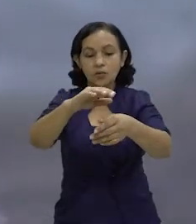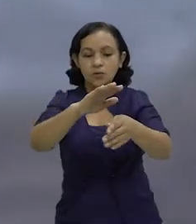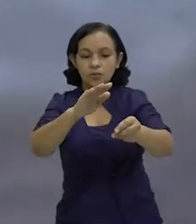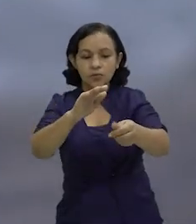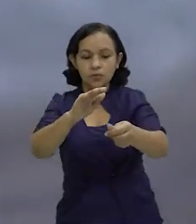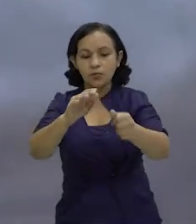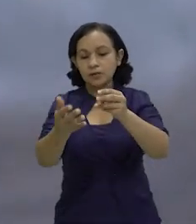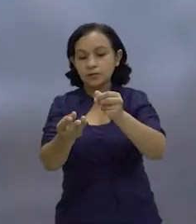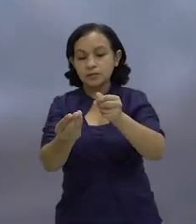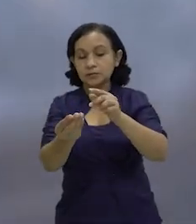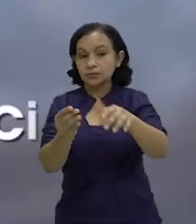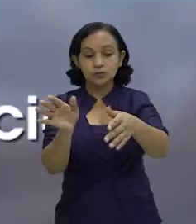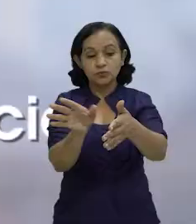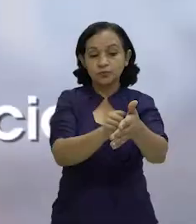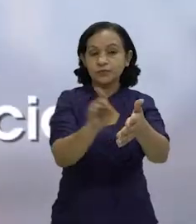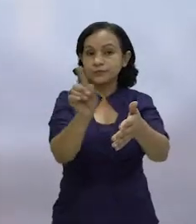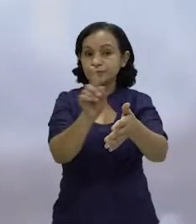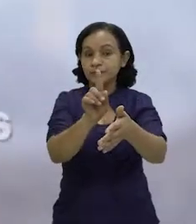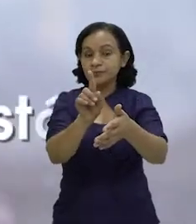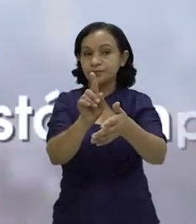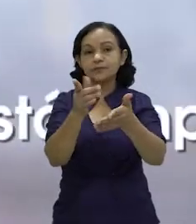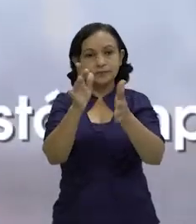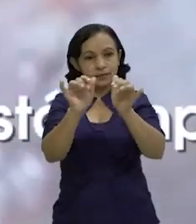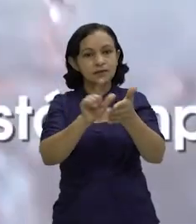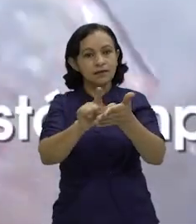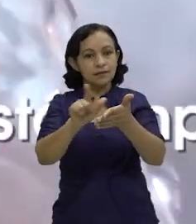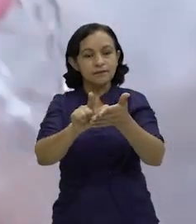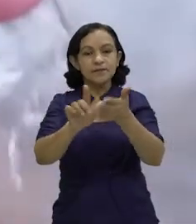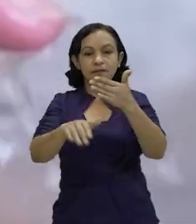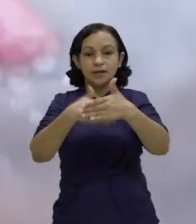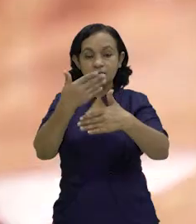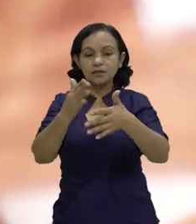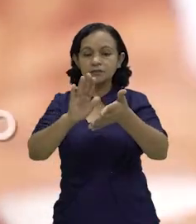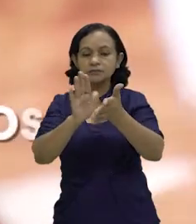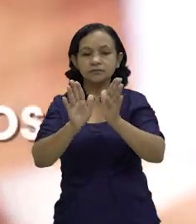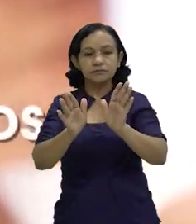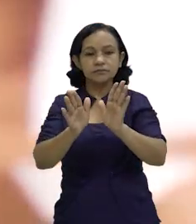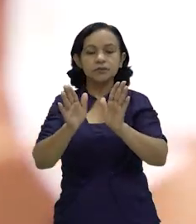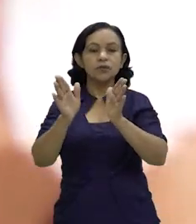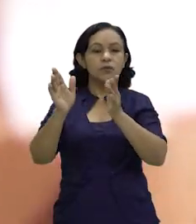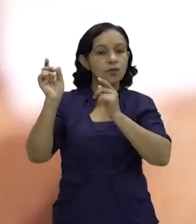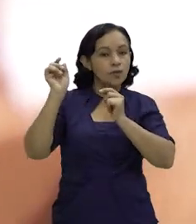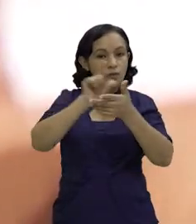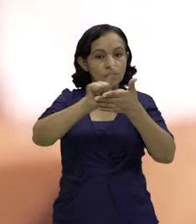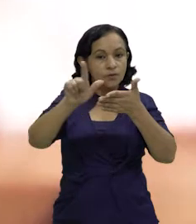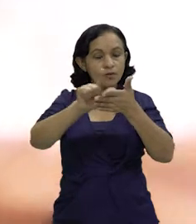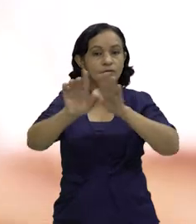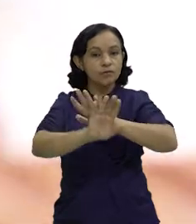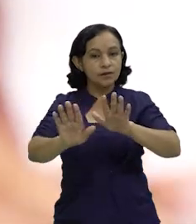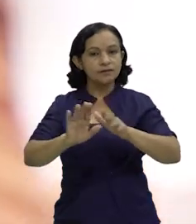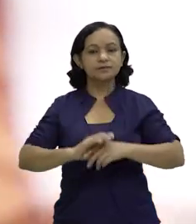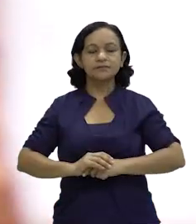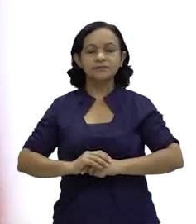una mano a la vez, de manera que la mano sucia no contamine a la mano que ya está limpia. Después te secas las manos con una toalla limpia y